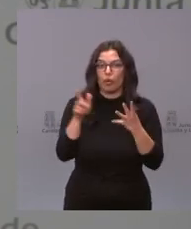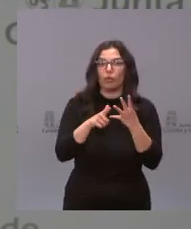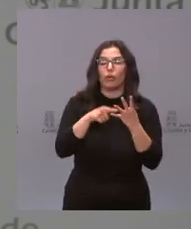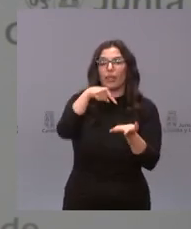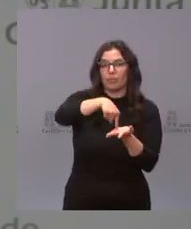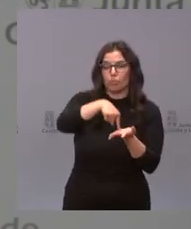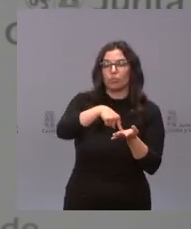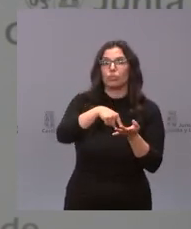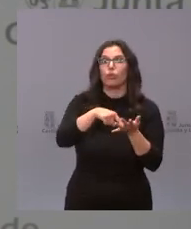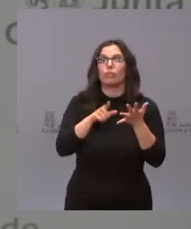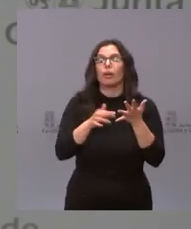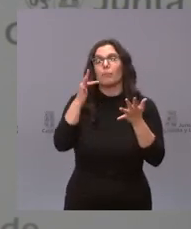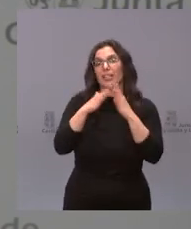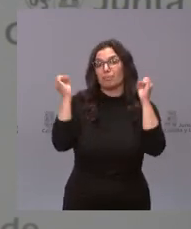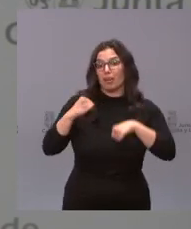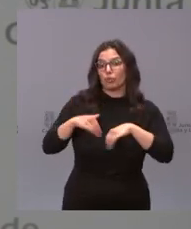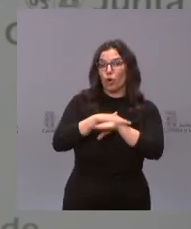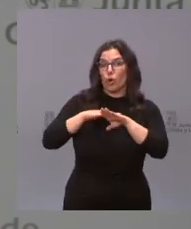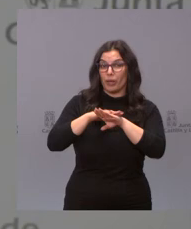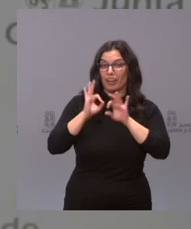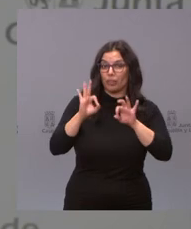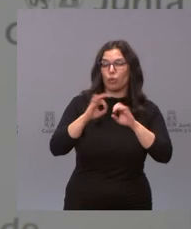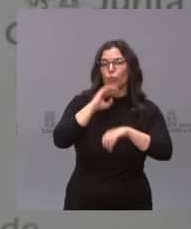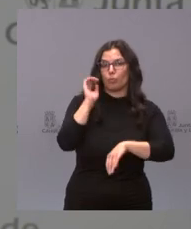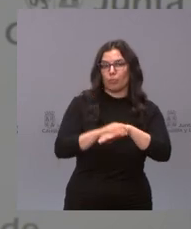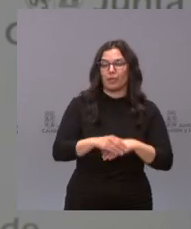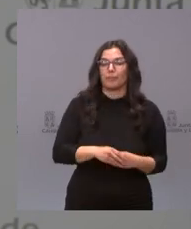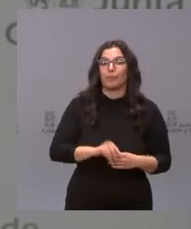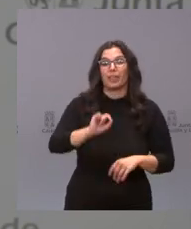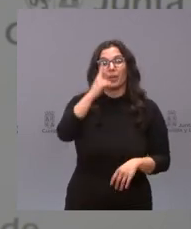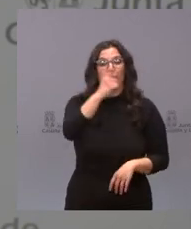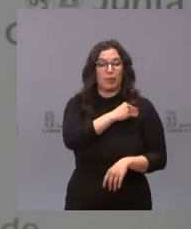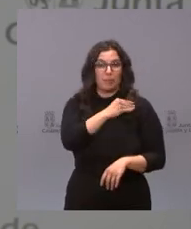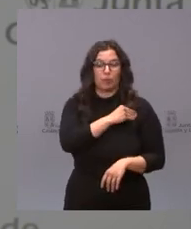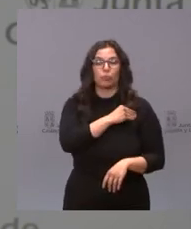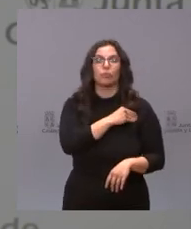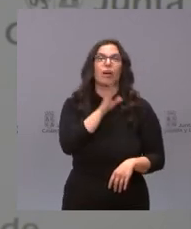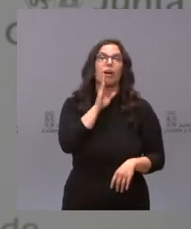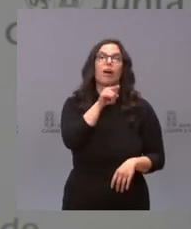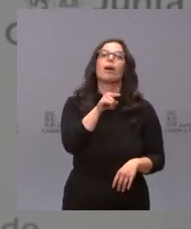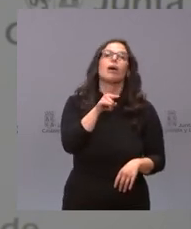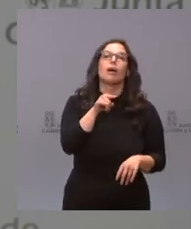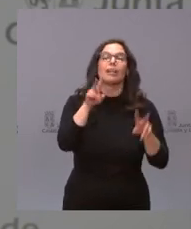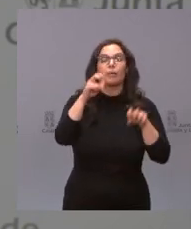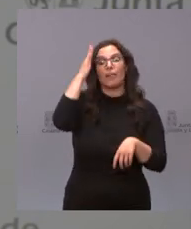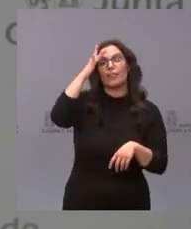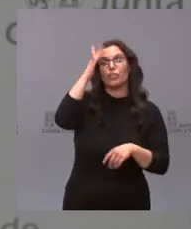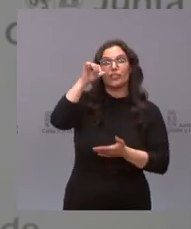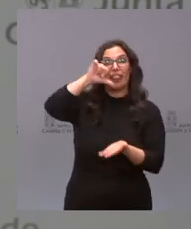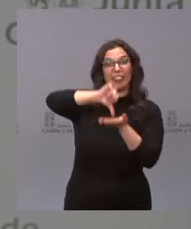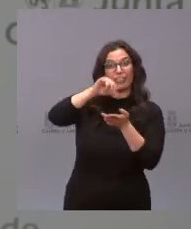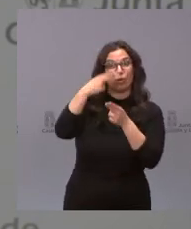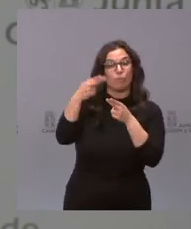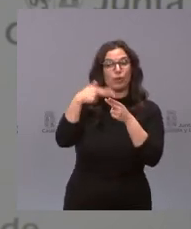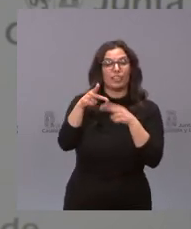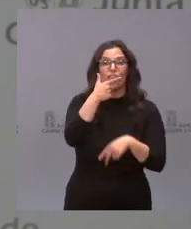fiscalidad y el cumplimiento del pacto de gobierno y respecto a la primera de las preguntas defender el centro político nunca ha sido fácil